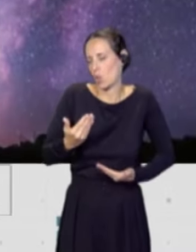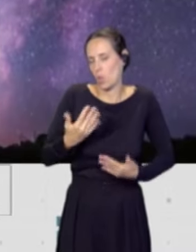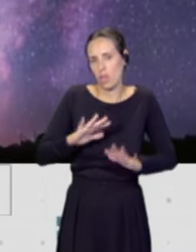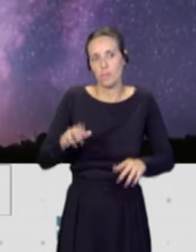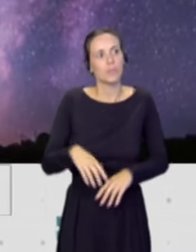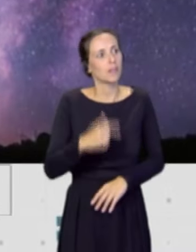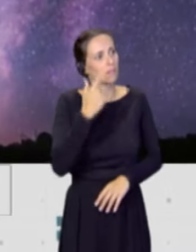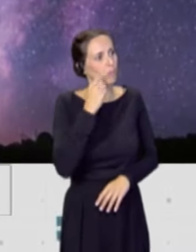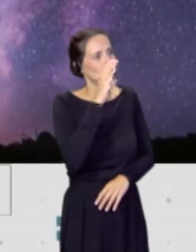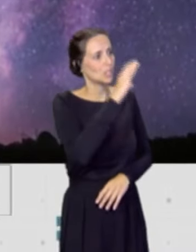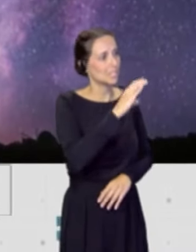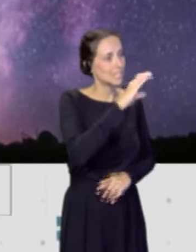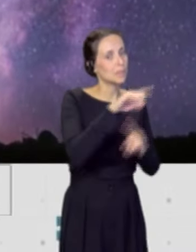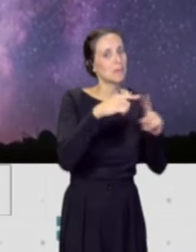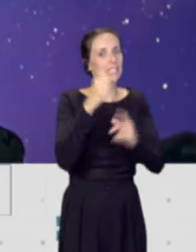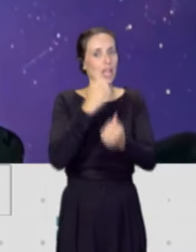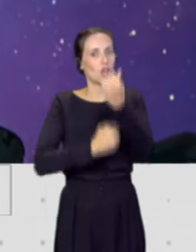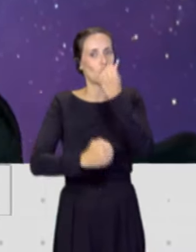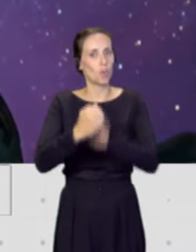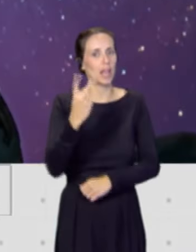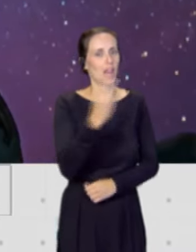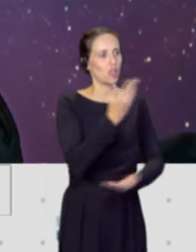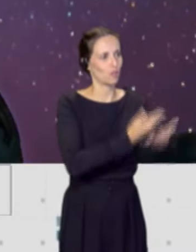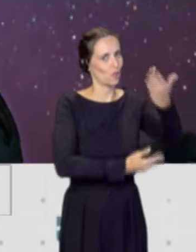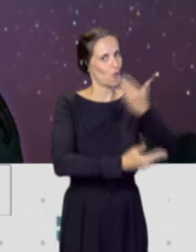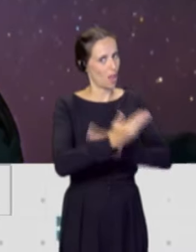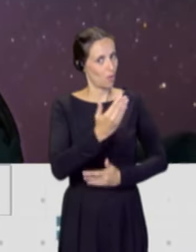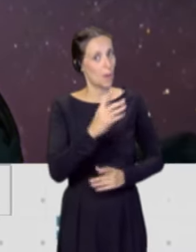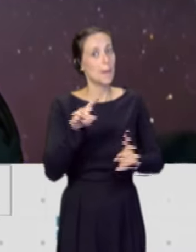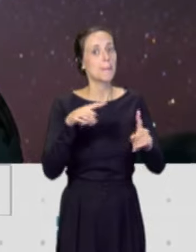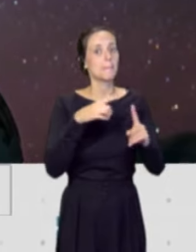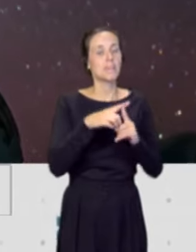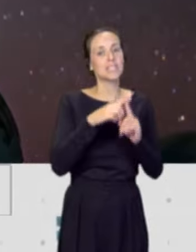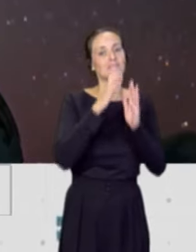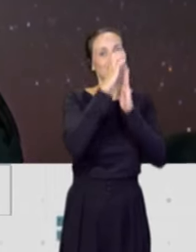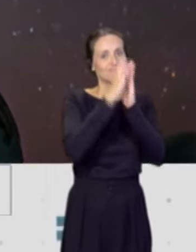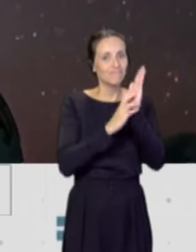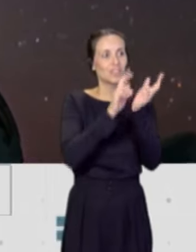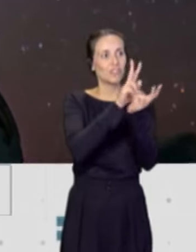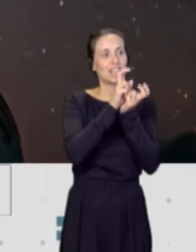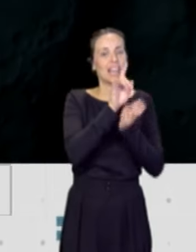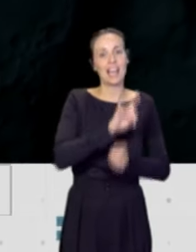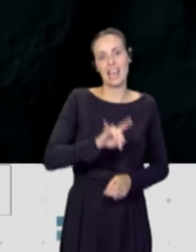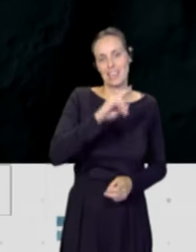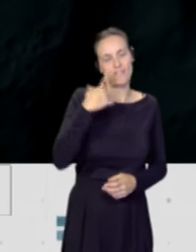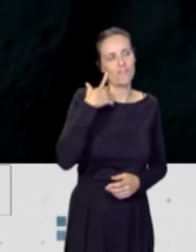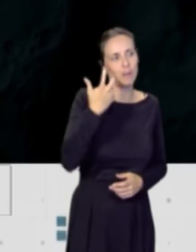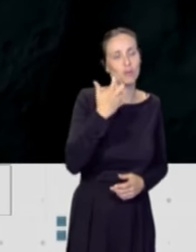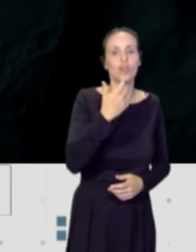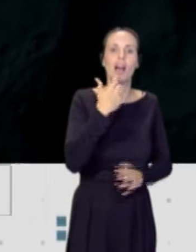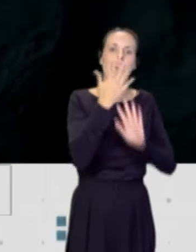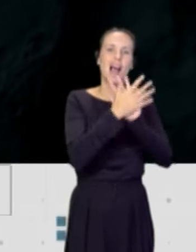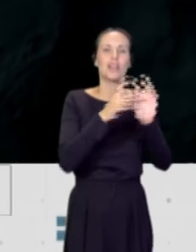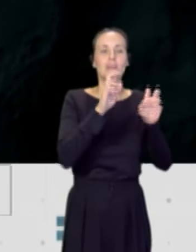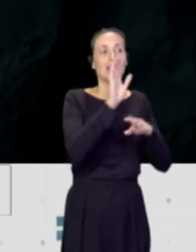diversificación económica se dan la mano de alguna manera y que los famosos beneficios fiscales de Canarias, siempre hablamos de sus efectos en el cine, en la